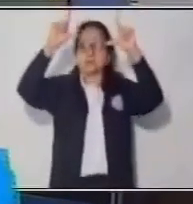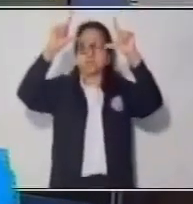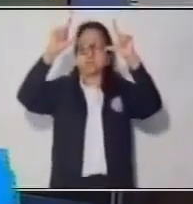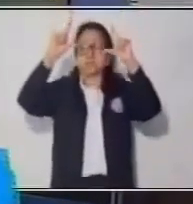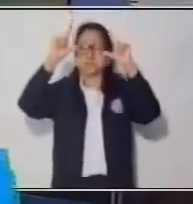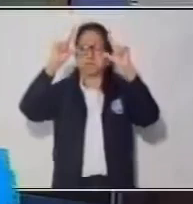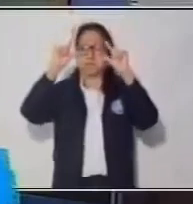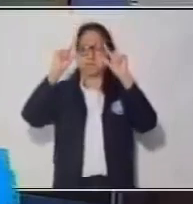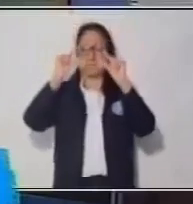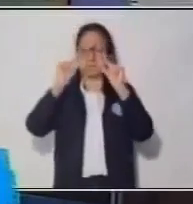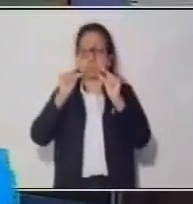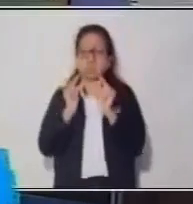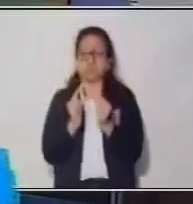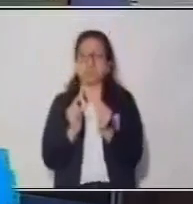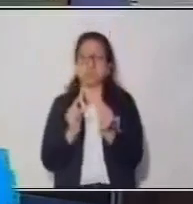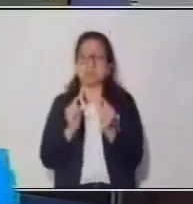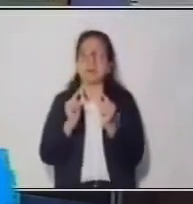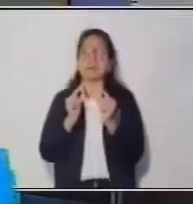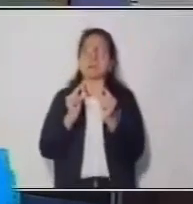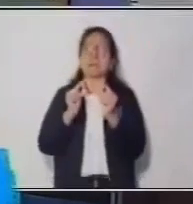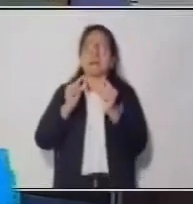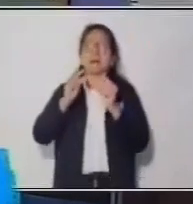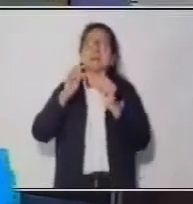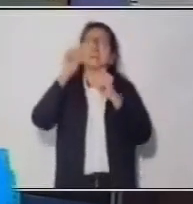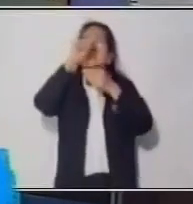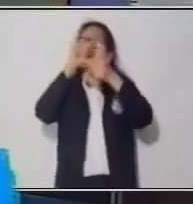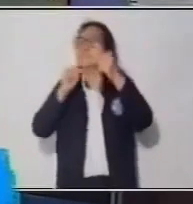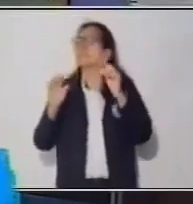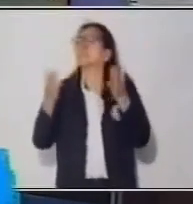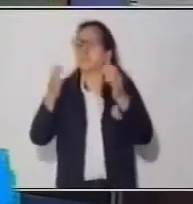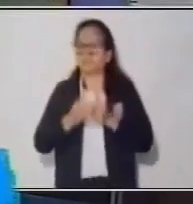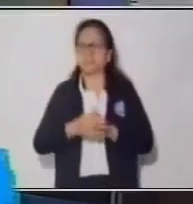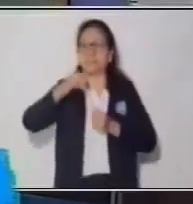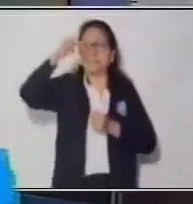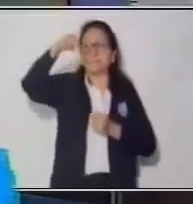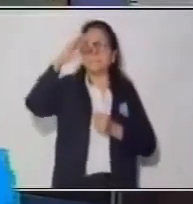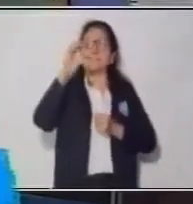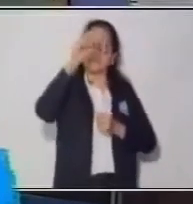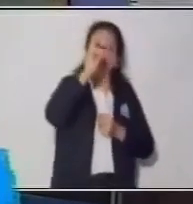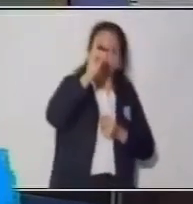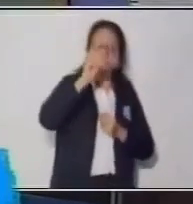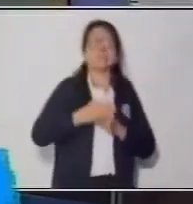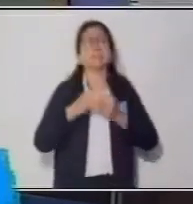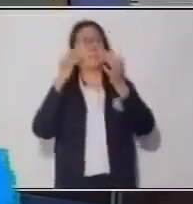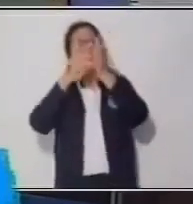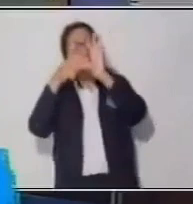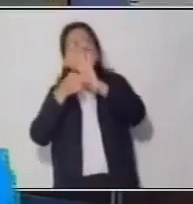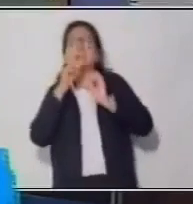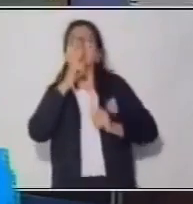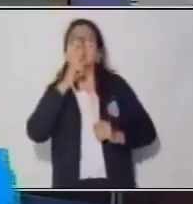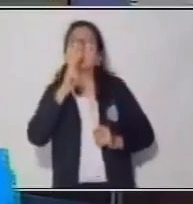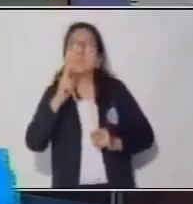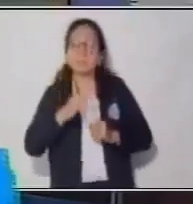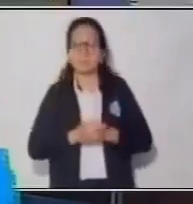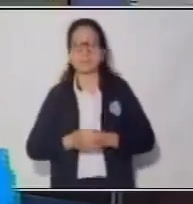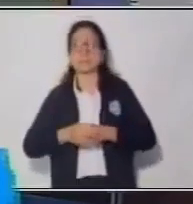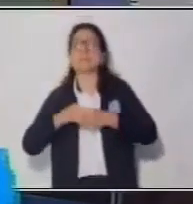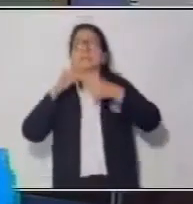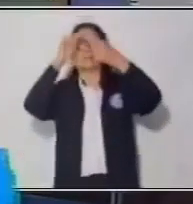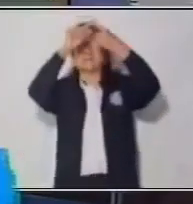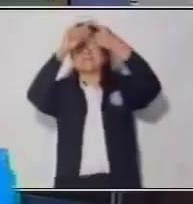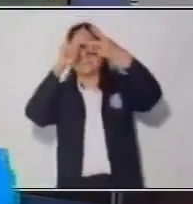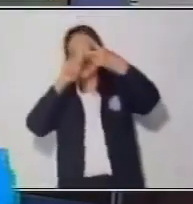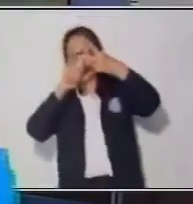divisibles. Número dos, el Máximo Común Divisor es el producto de sus factores primos,